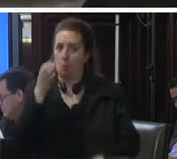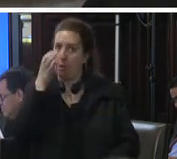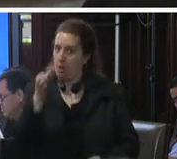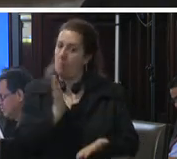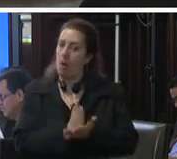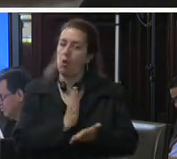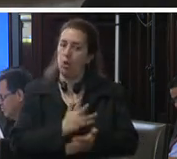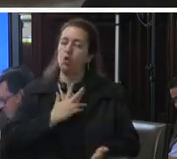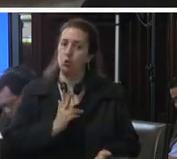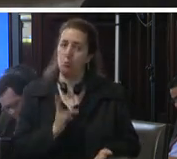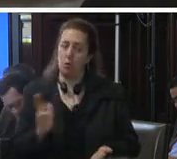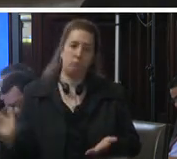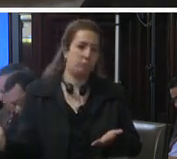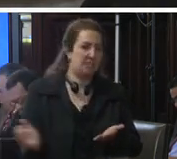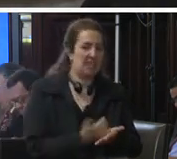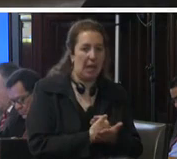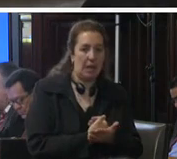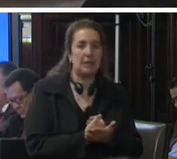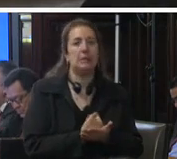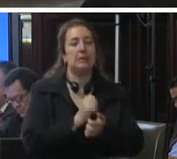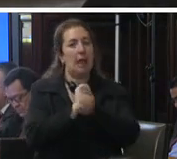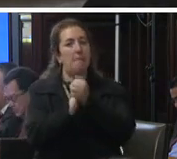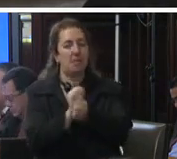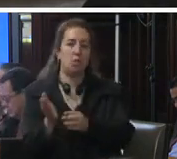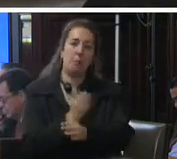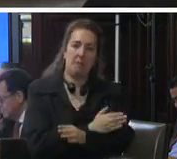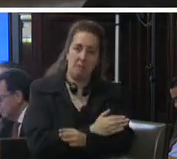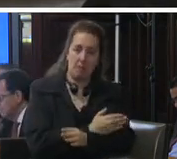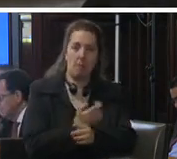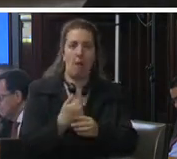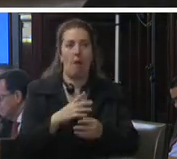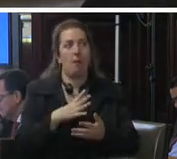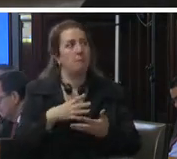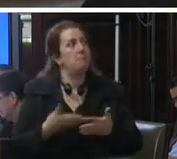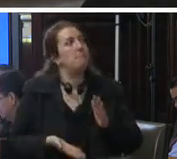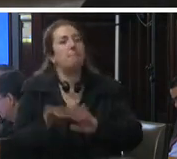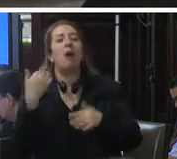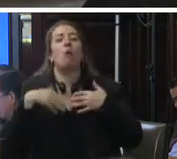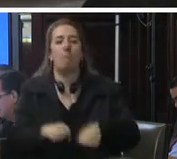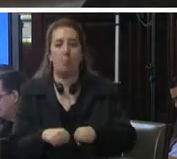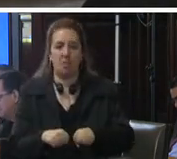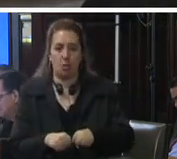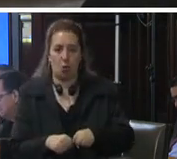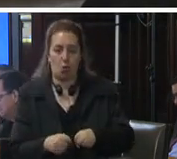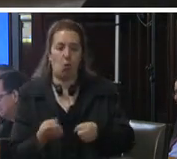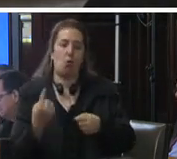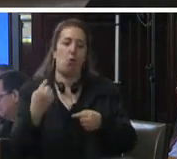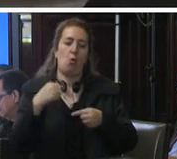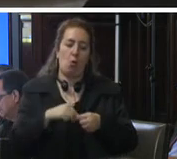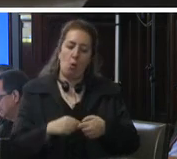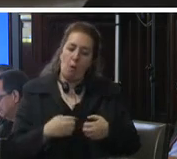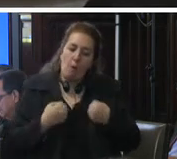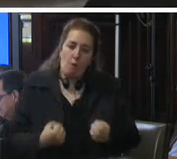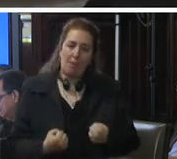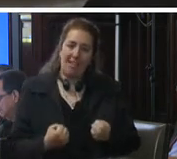humanos la eliminación de la prisión preventiva oficiosa implica un mayor compromiso al de la autoridad implica fortalecer las unidades de